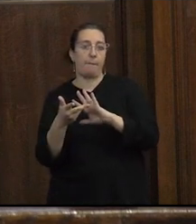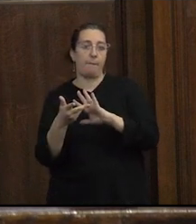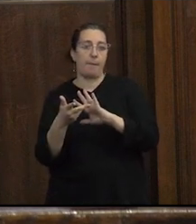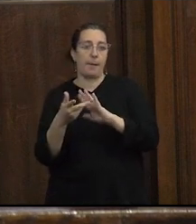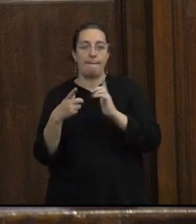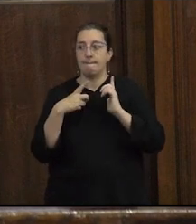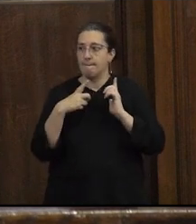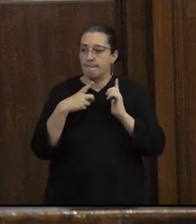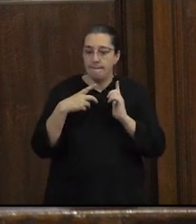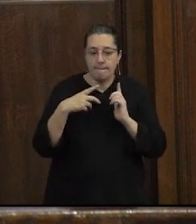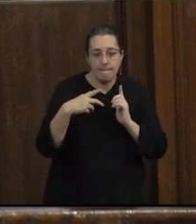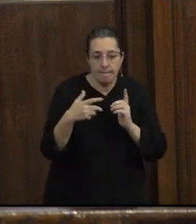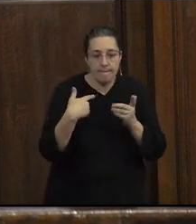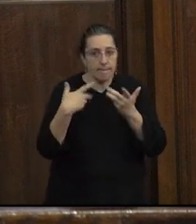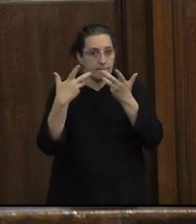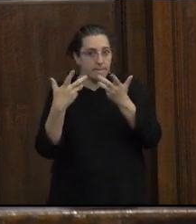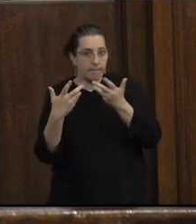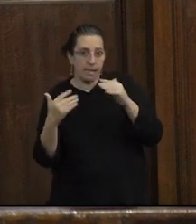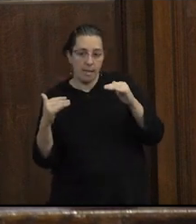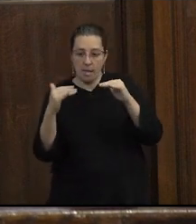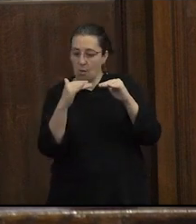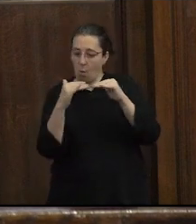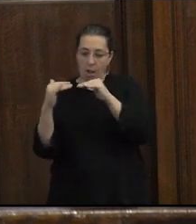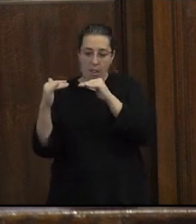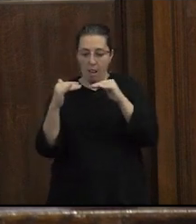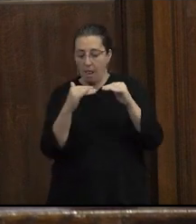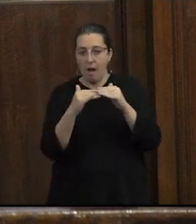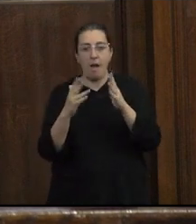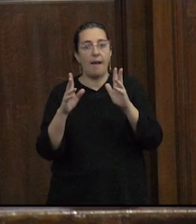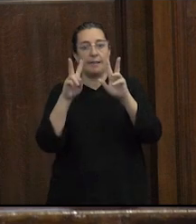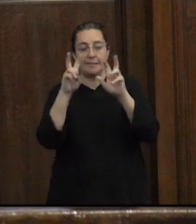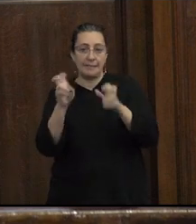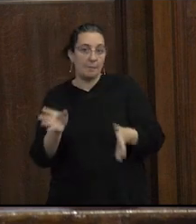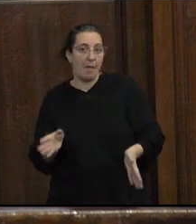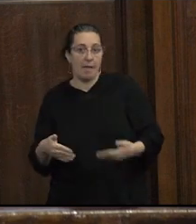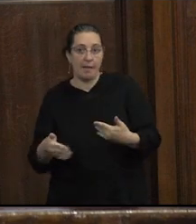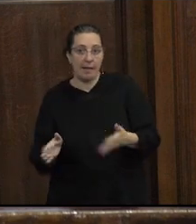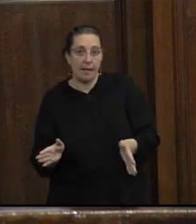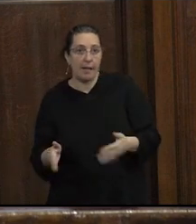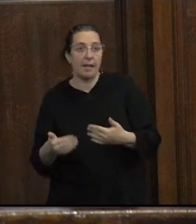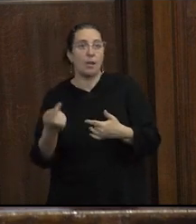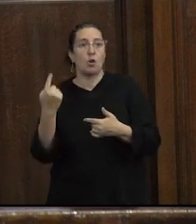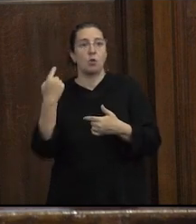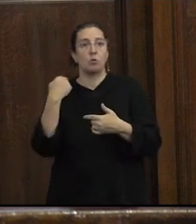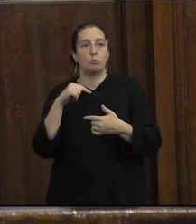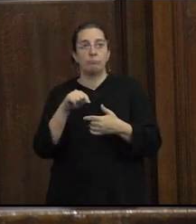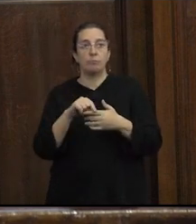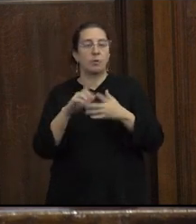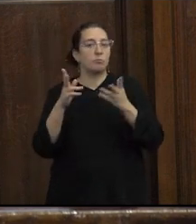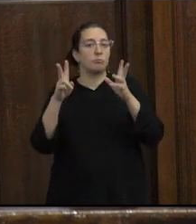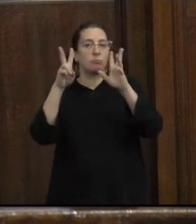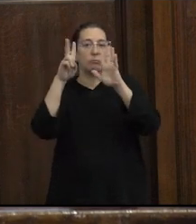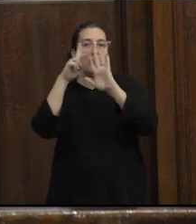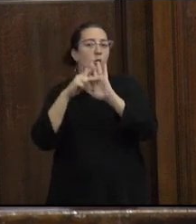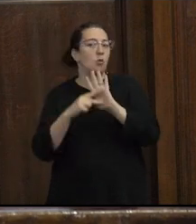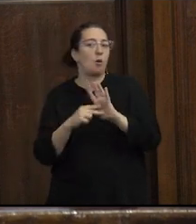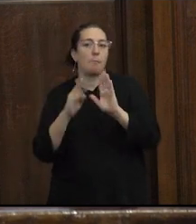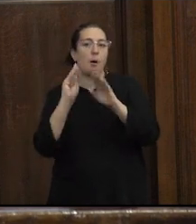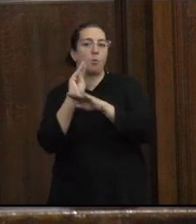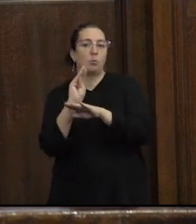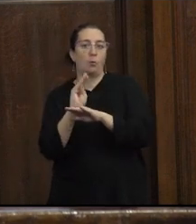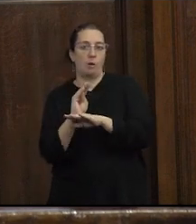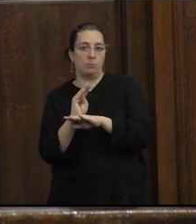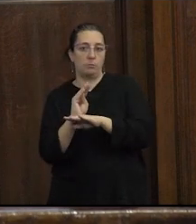expectativa de igualdad en las relaciones de género y sexo genérica se ha instalado como una norma cultural dice Ángela Macroby